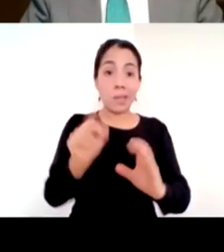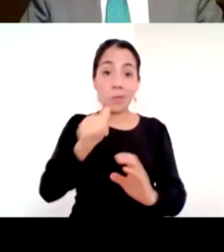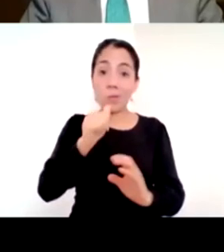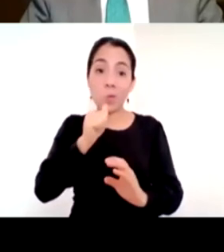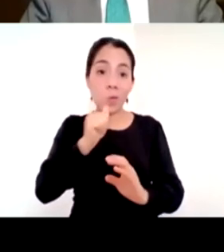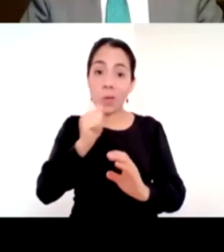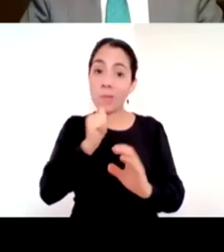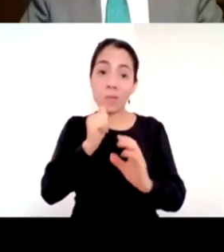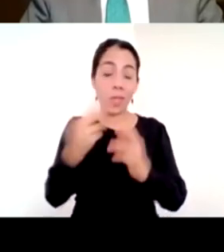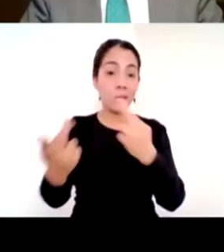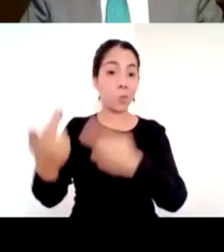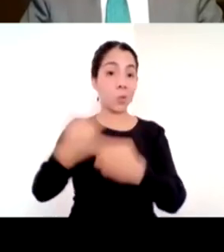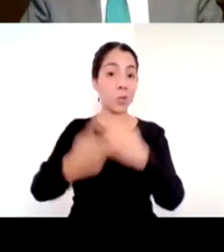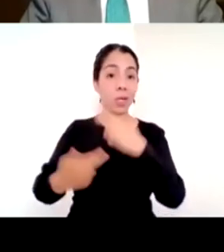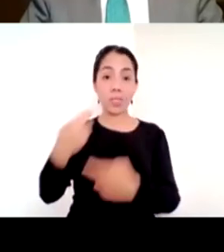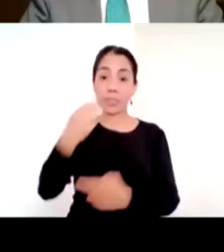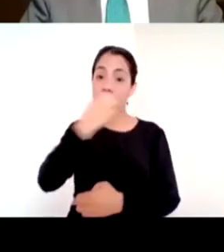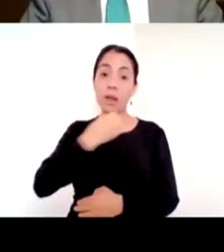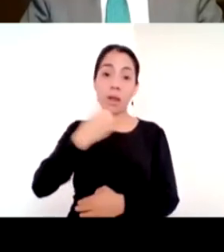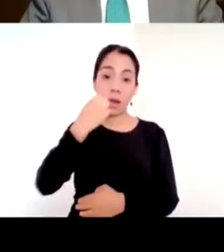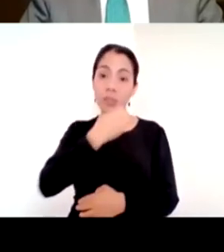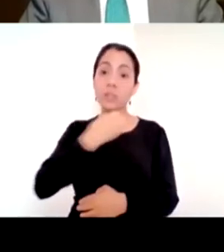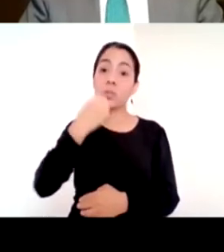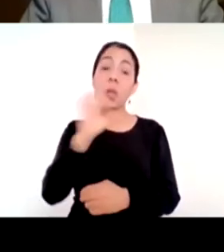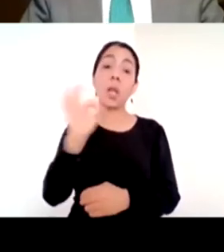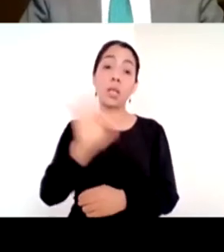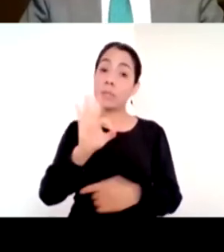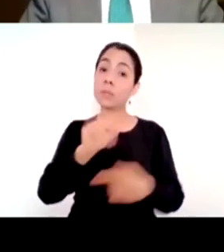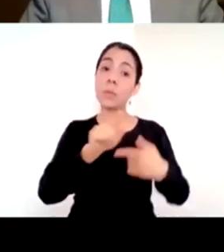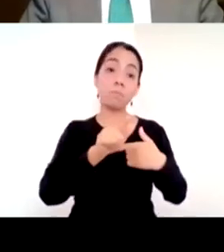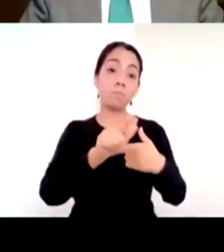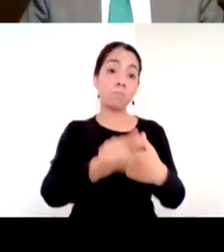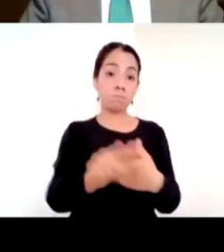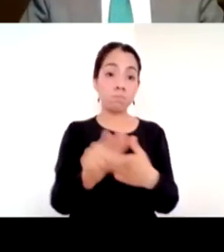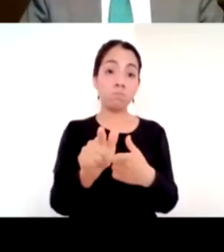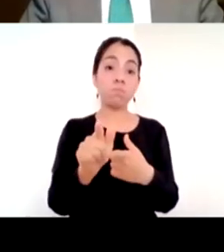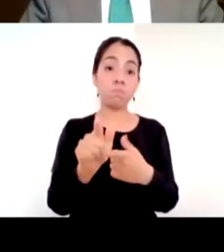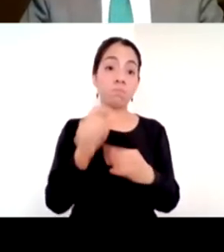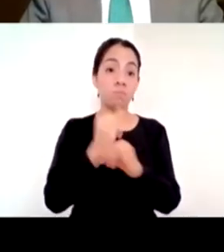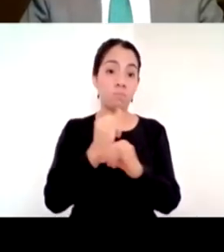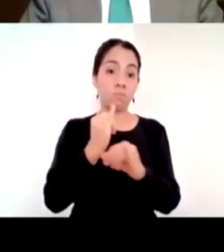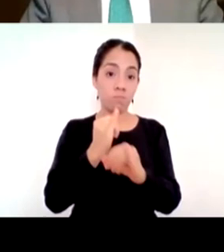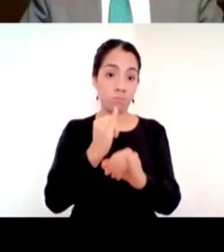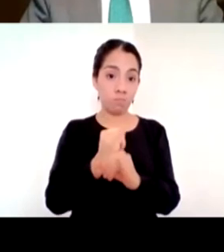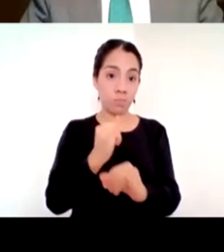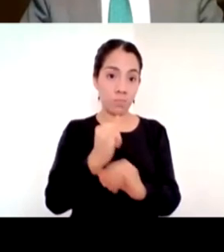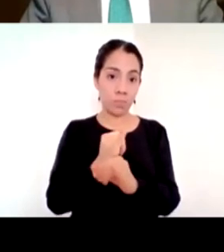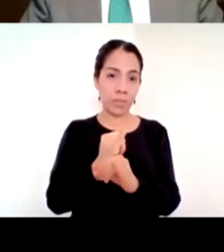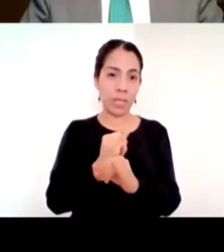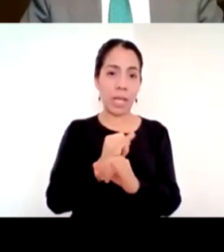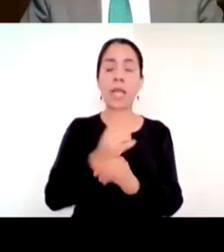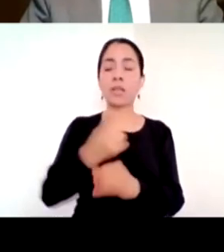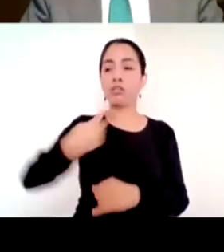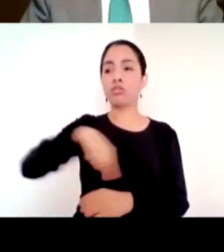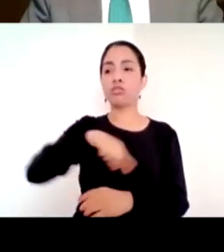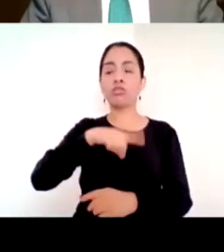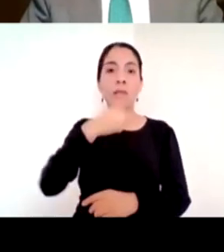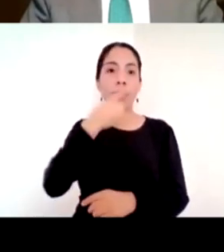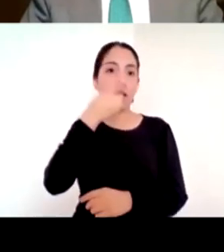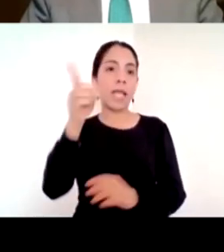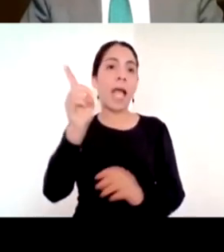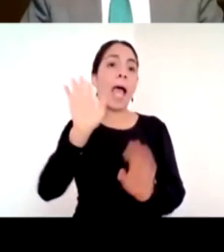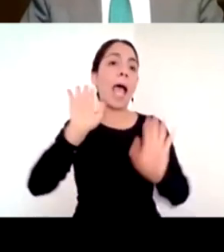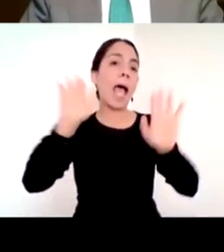que ya se ha abundado mucho, es un esfuerzo que no se trata de internet, es un absurdo que se diga eso. Fue como,